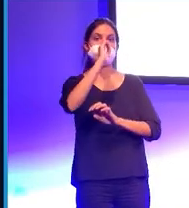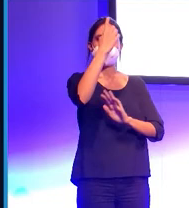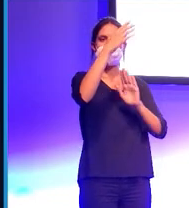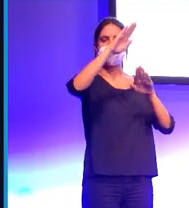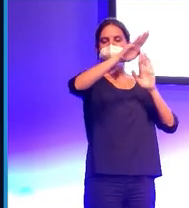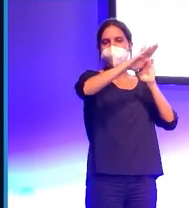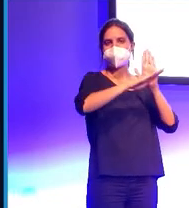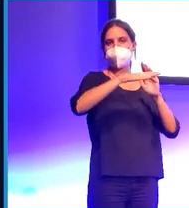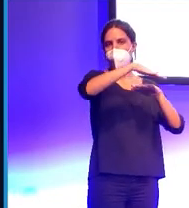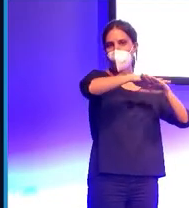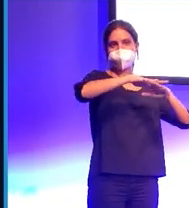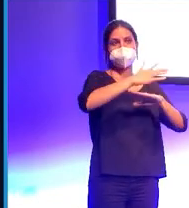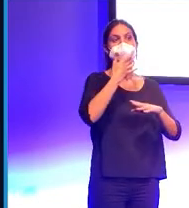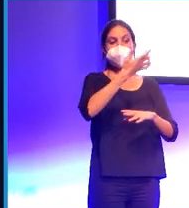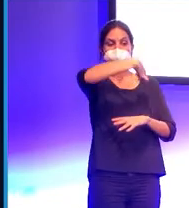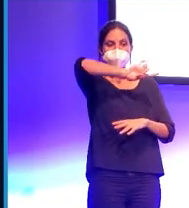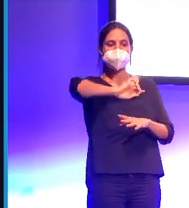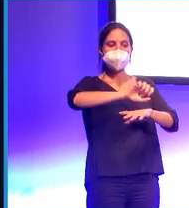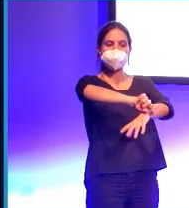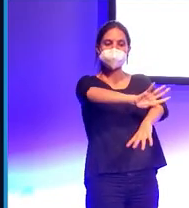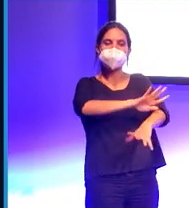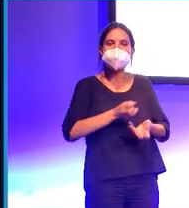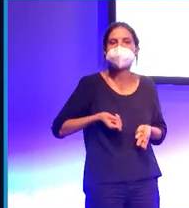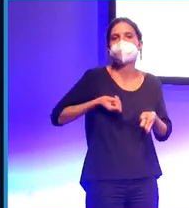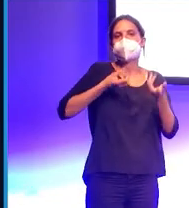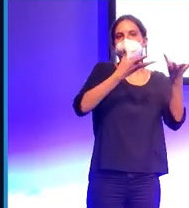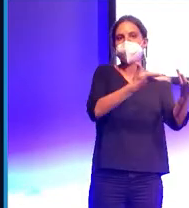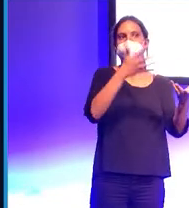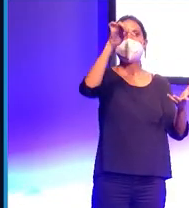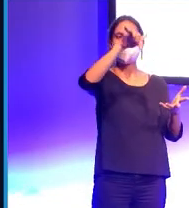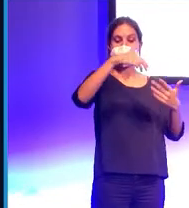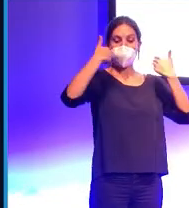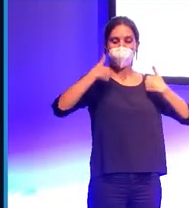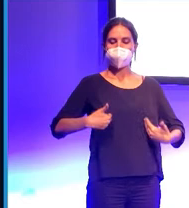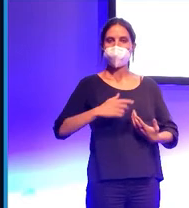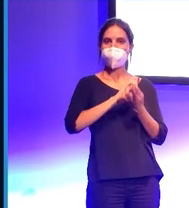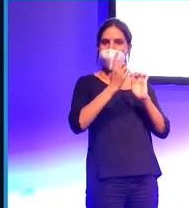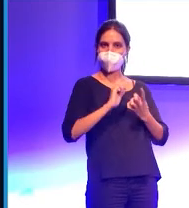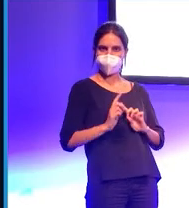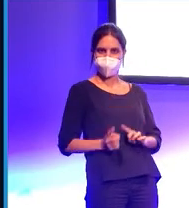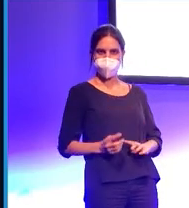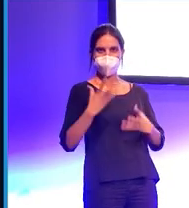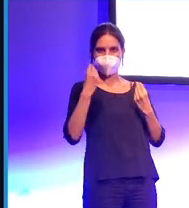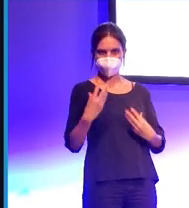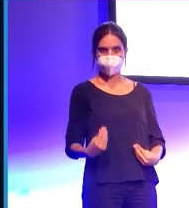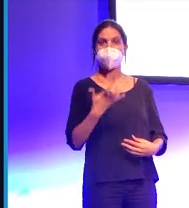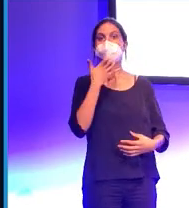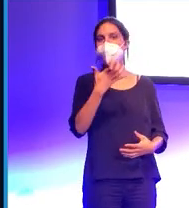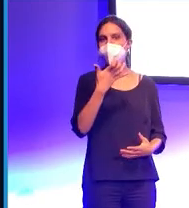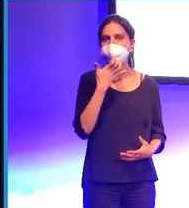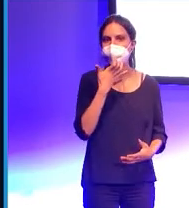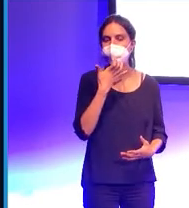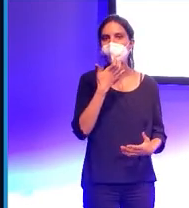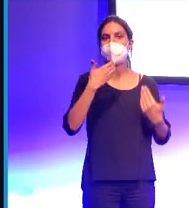cuando nosotros experimentamos o expresamos emociones hay muchas señales en nuestro cuerpo que cambian. Por ejemplo, nuestras señales